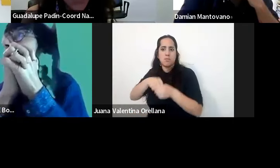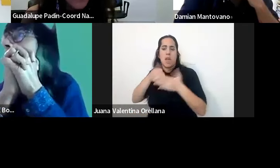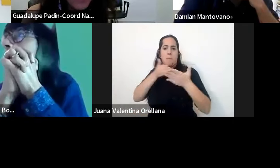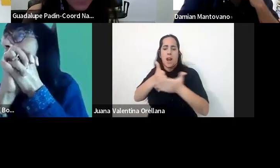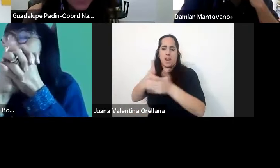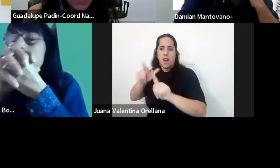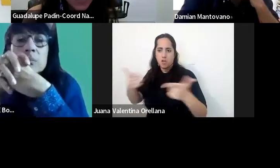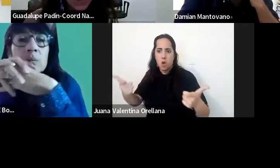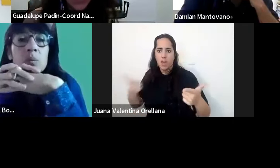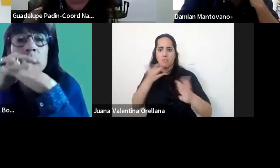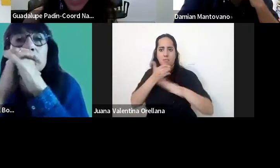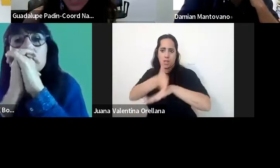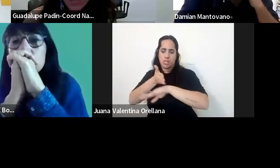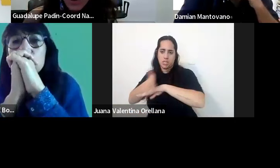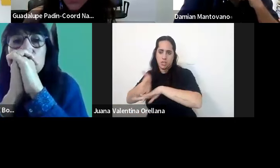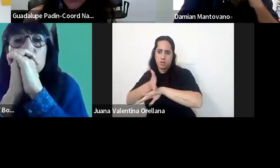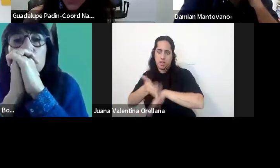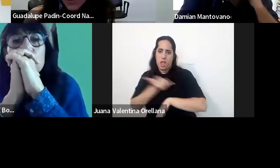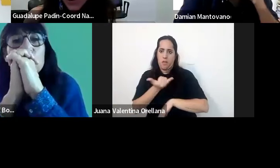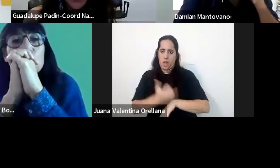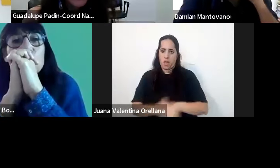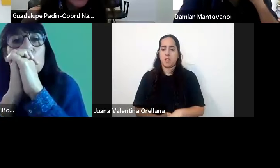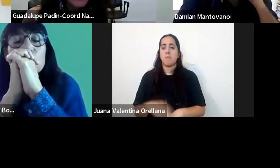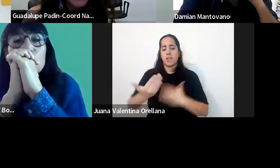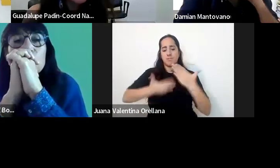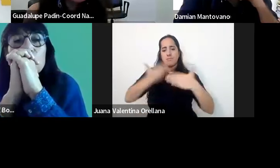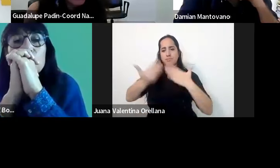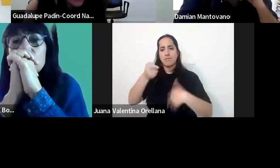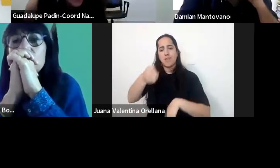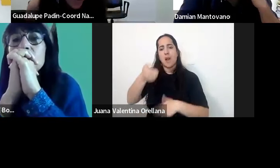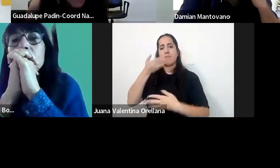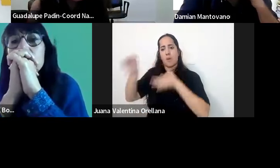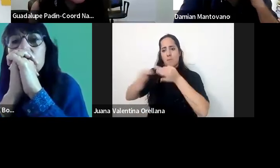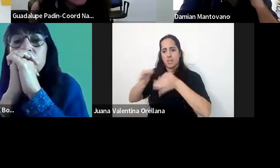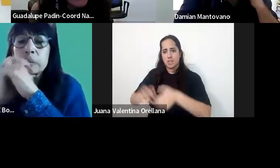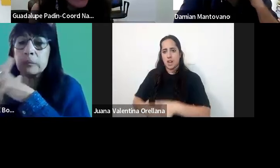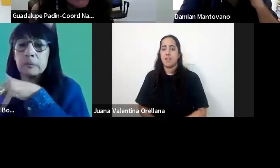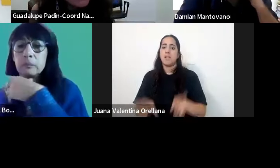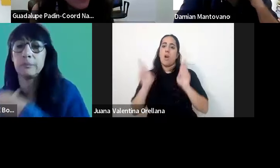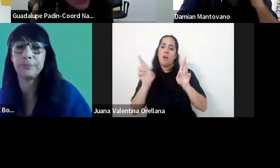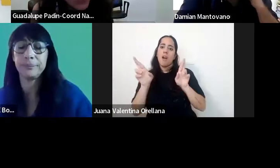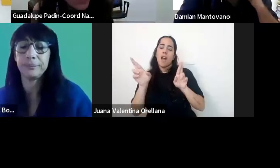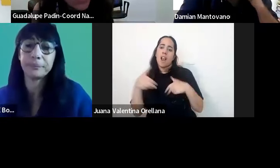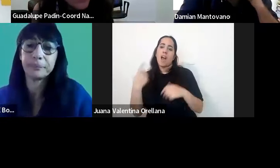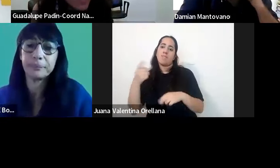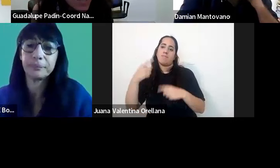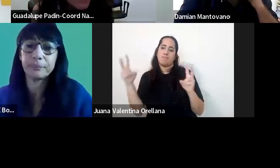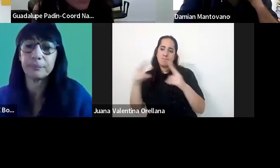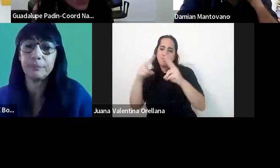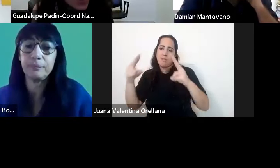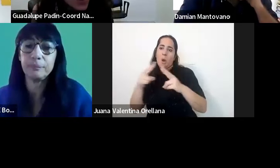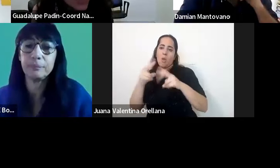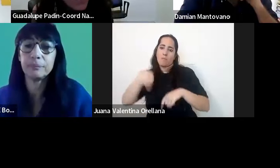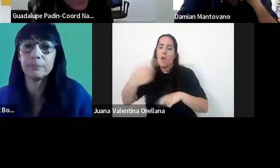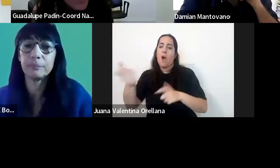hora de acceder a lo que aquí estamos desarrollando nos vamos esperamos a ver en próximas oportunidades y a seguir